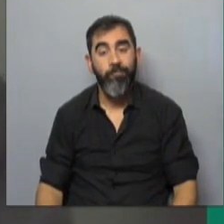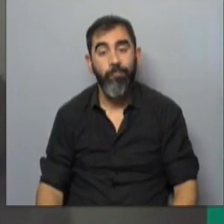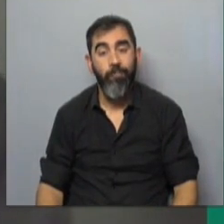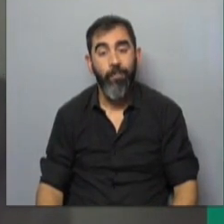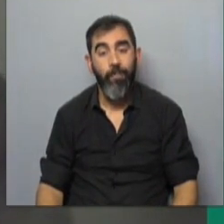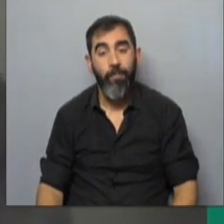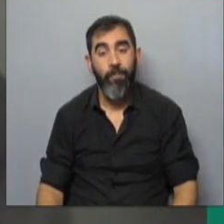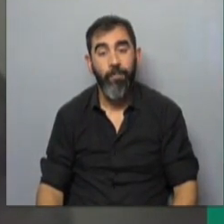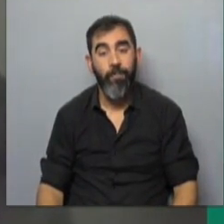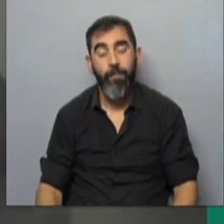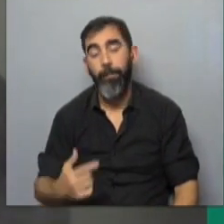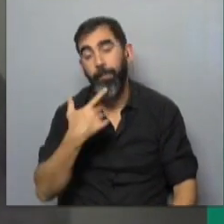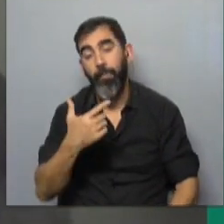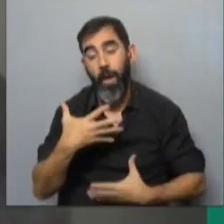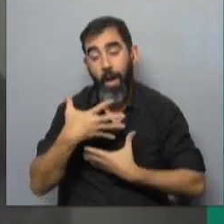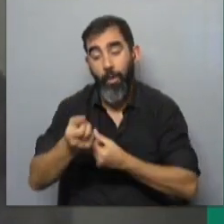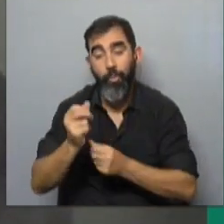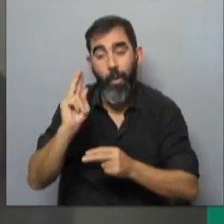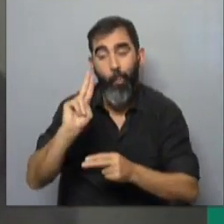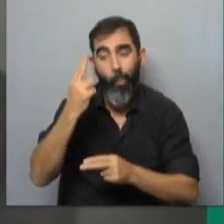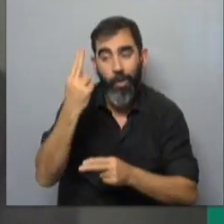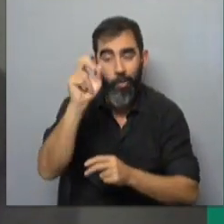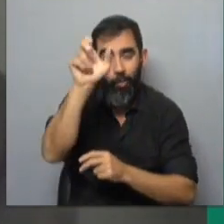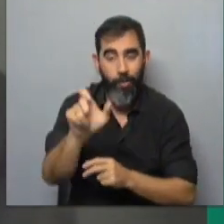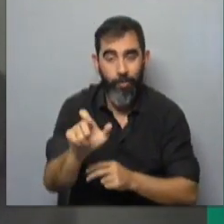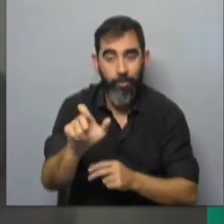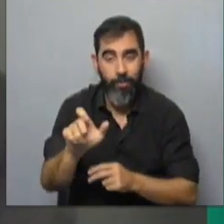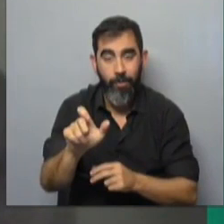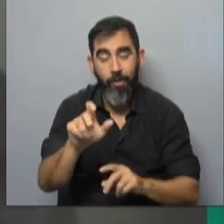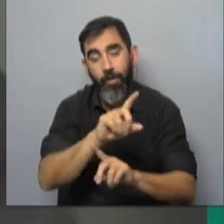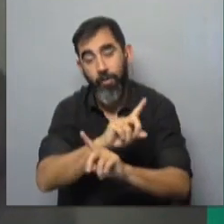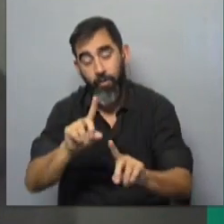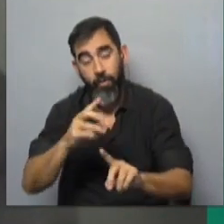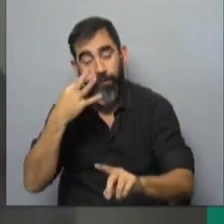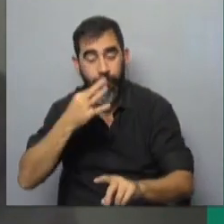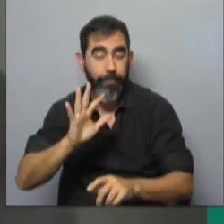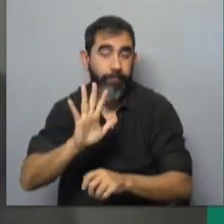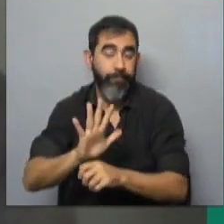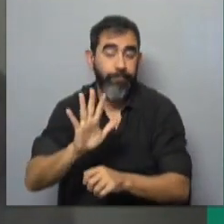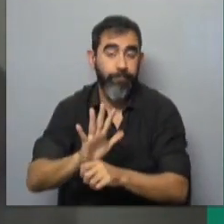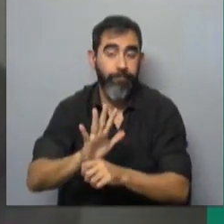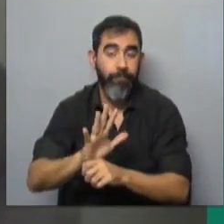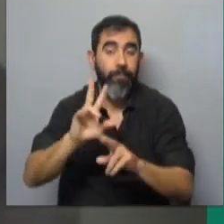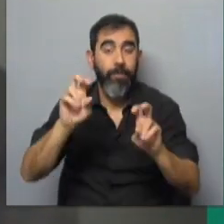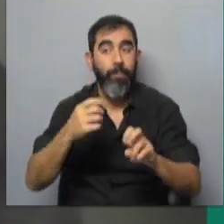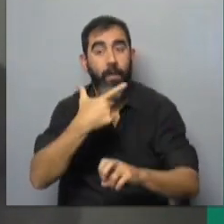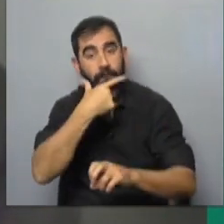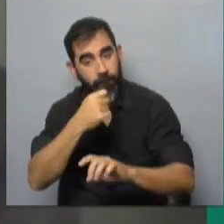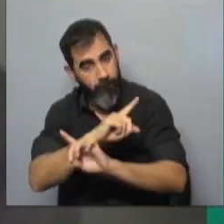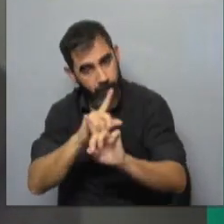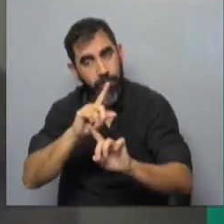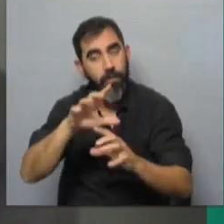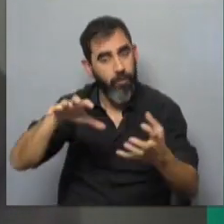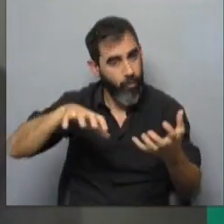porque ayudar a morir a una persona no es un acto simple, es un acto